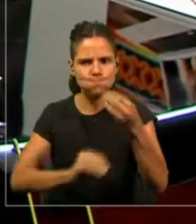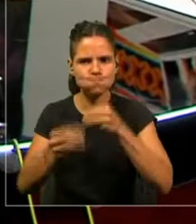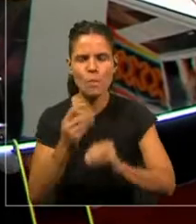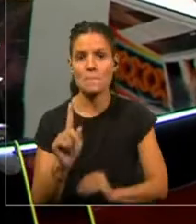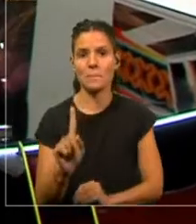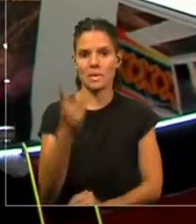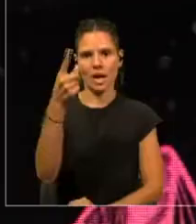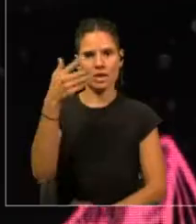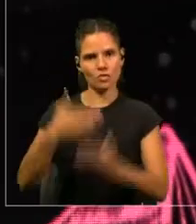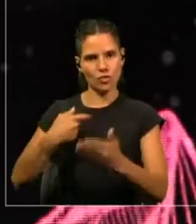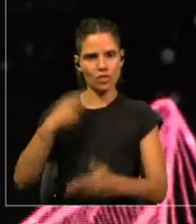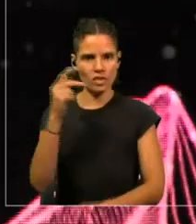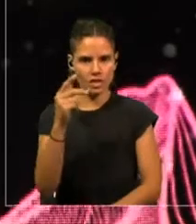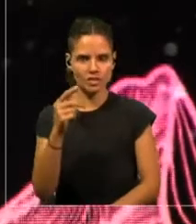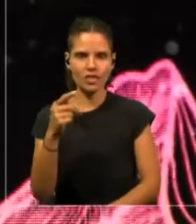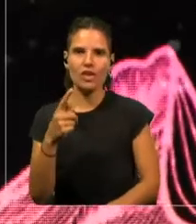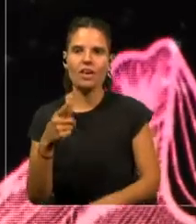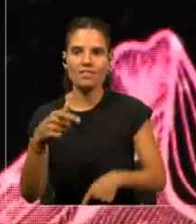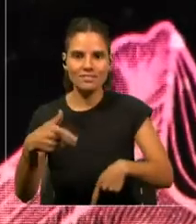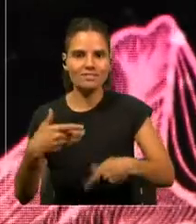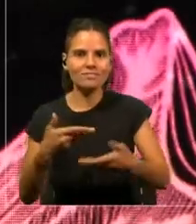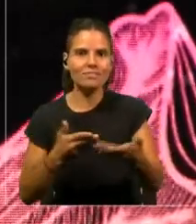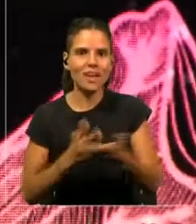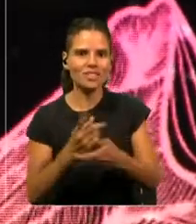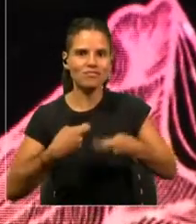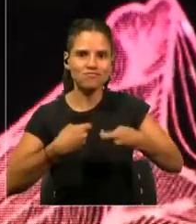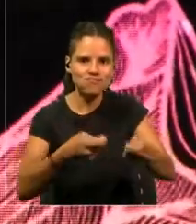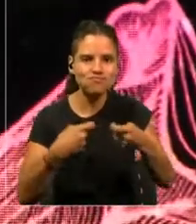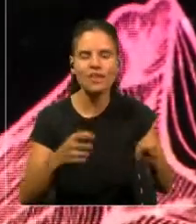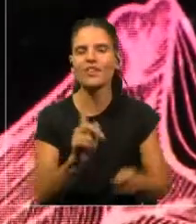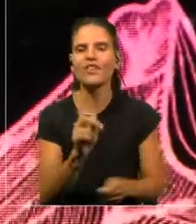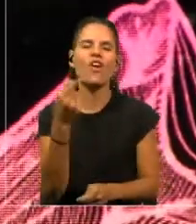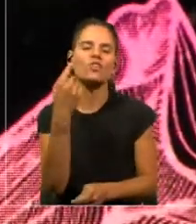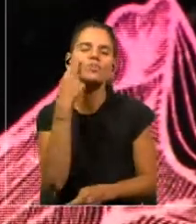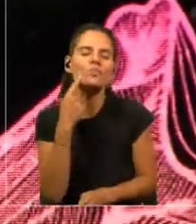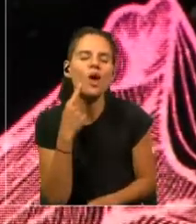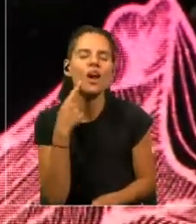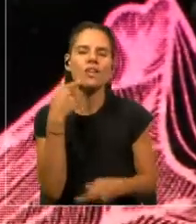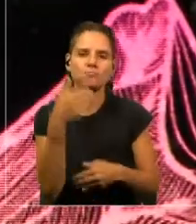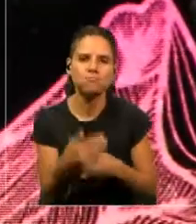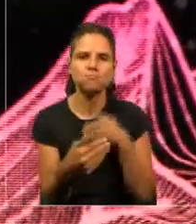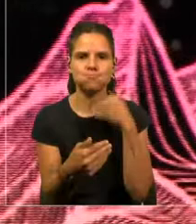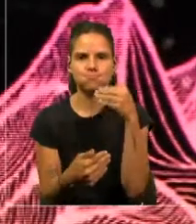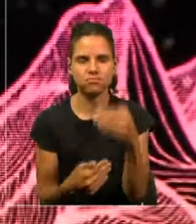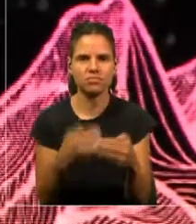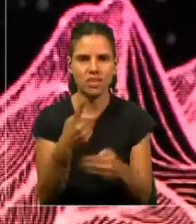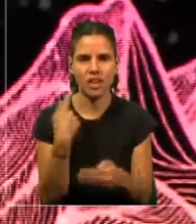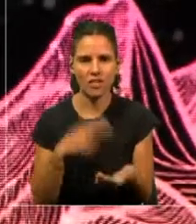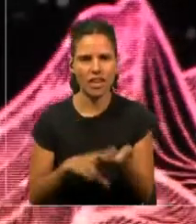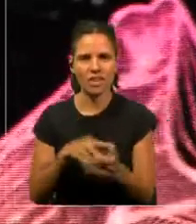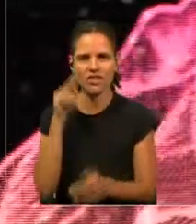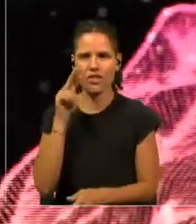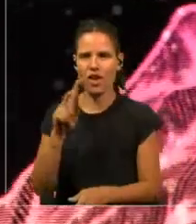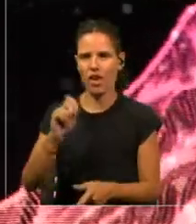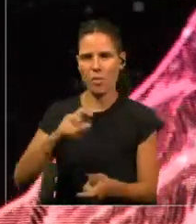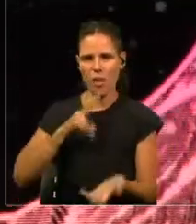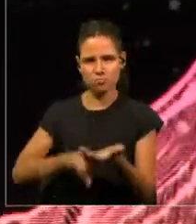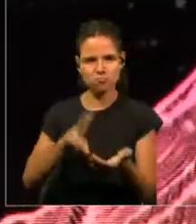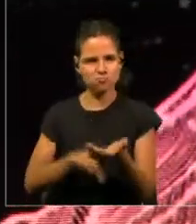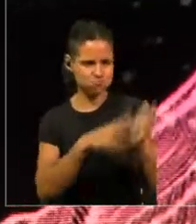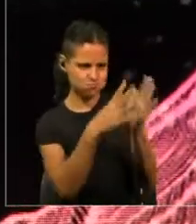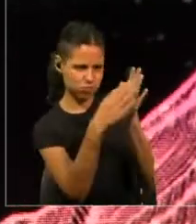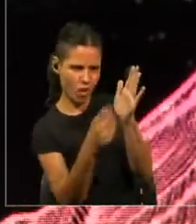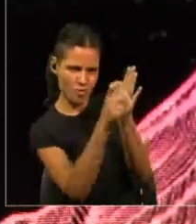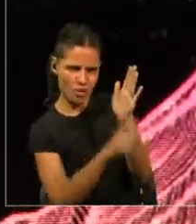para uso comercial todavía. Son prototipos. Y yo no diría que son tan realistas. Esto es a lo que se